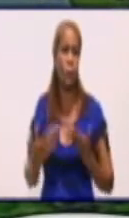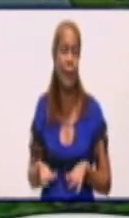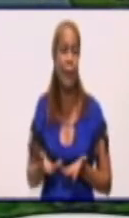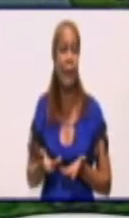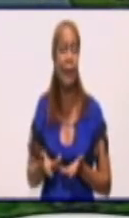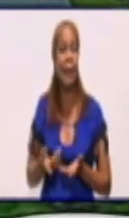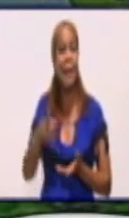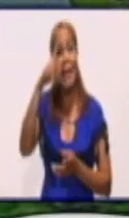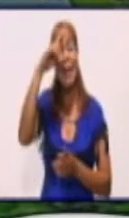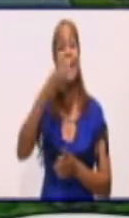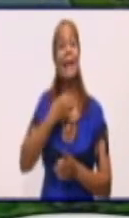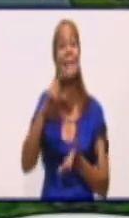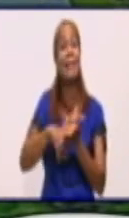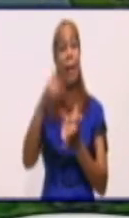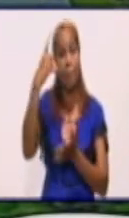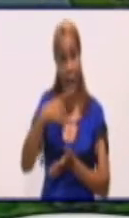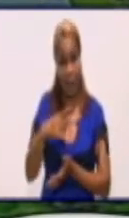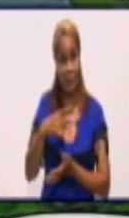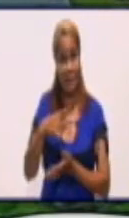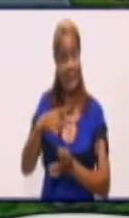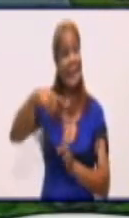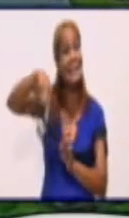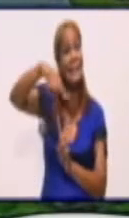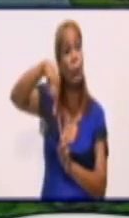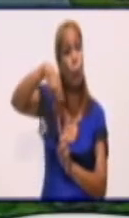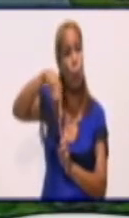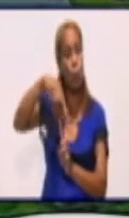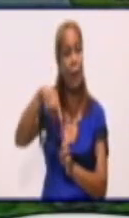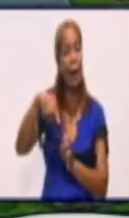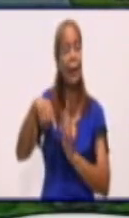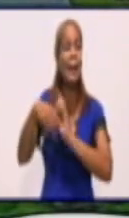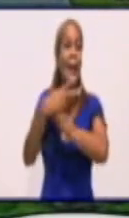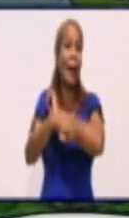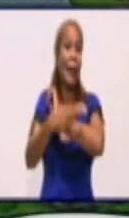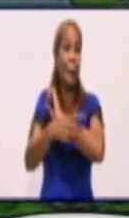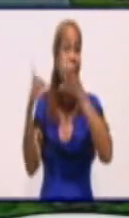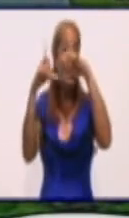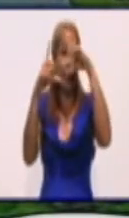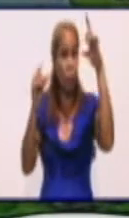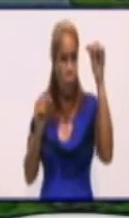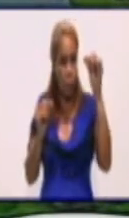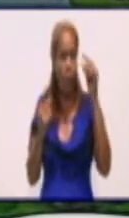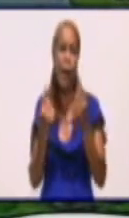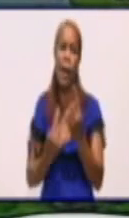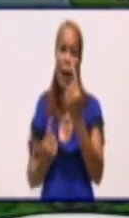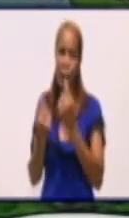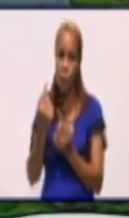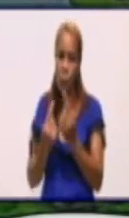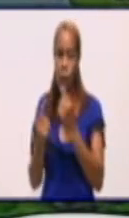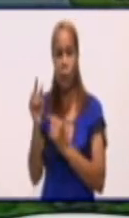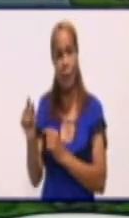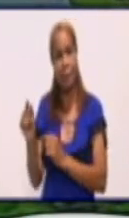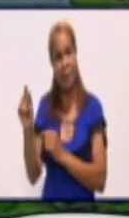que circulan en el país, ¿se ha demostrado que alguno de los casos de Granma